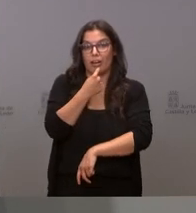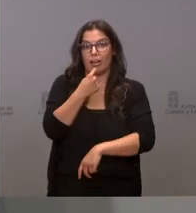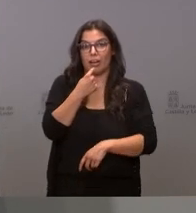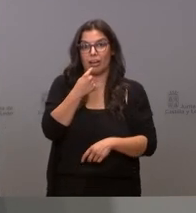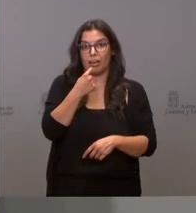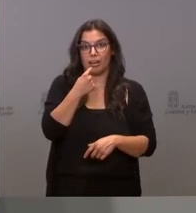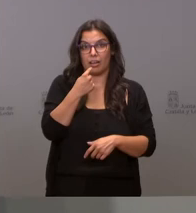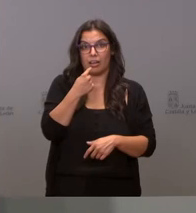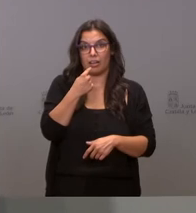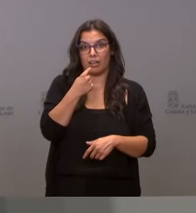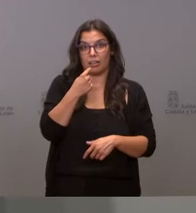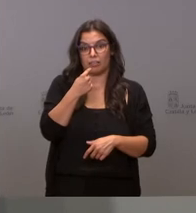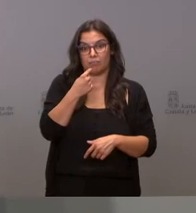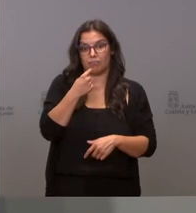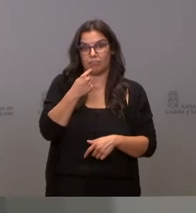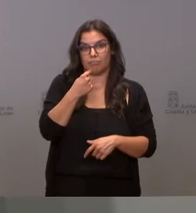con esto pero